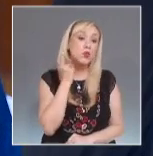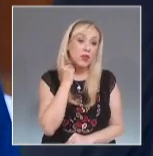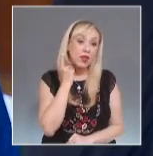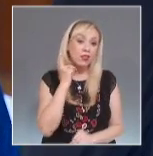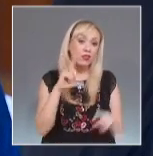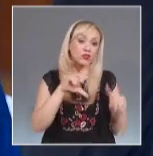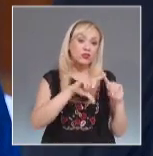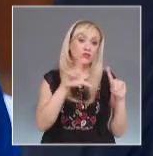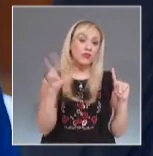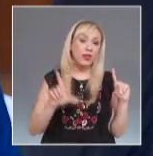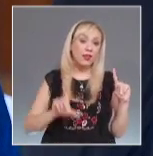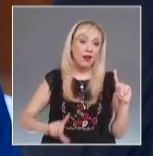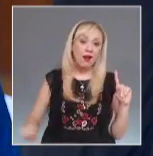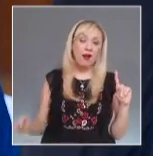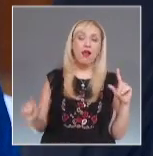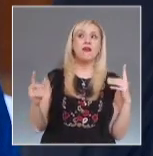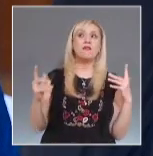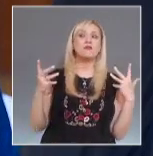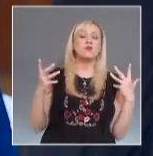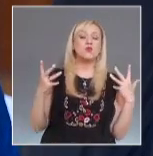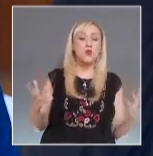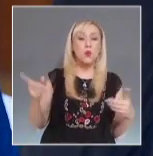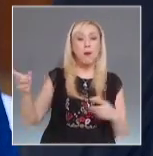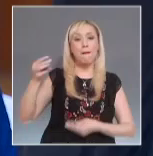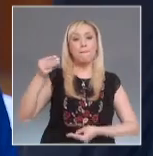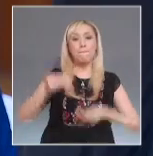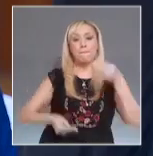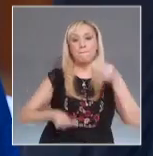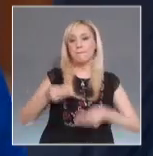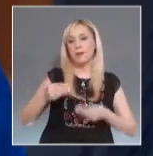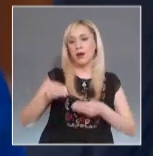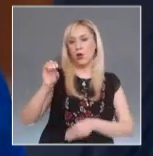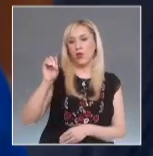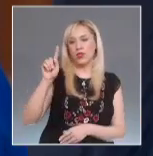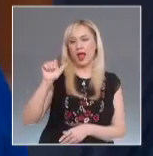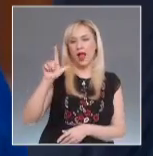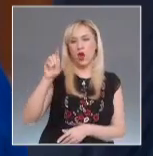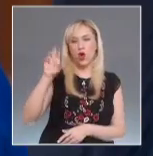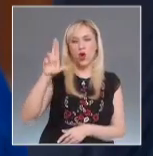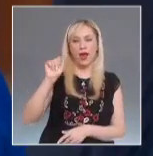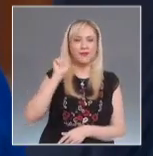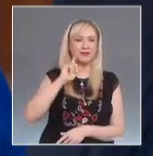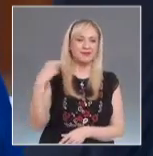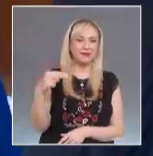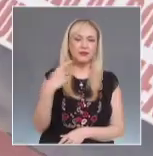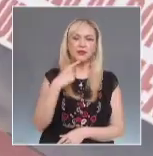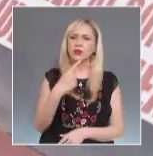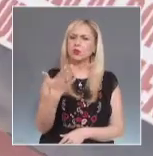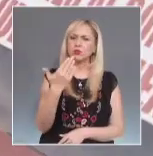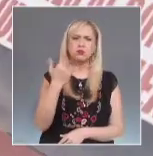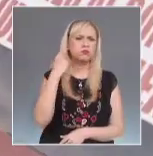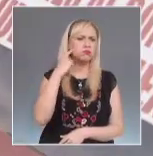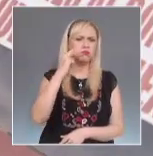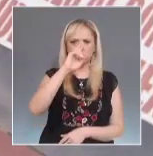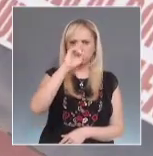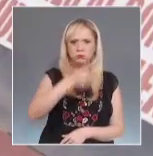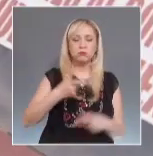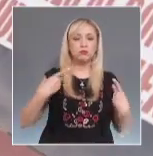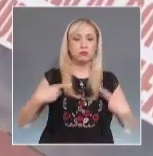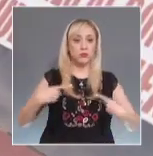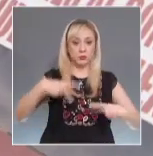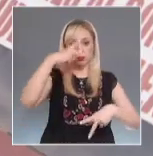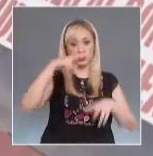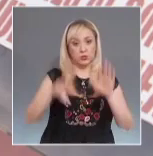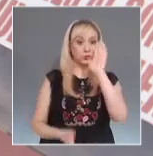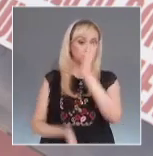se resaltó que en la Constitución no existe la prohibición o limitación para que mexicanos que viven fuera del país puedan votar por diputados